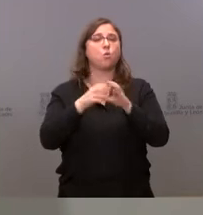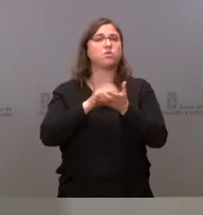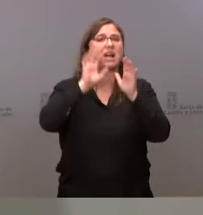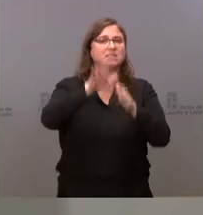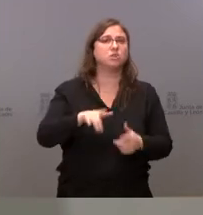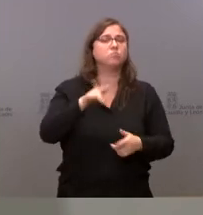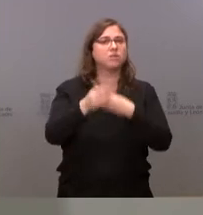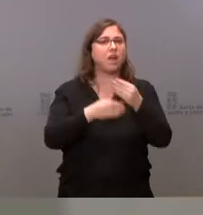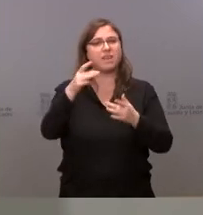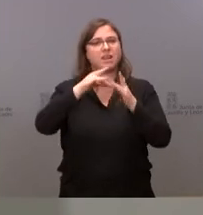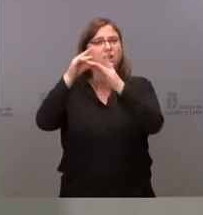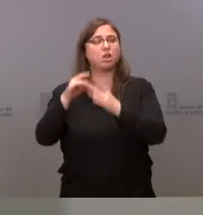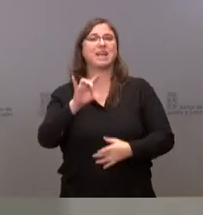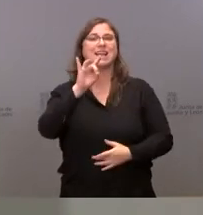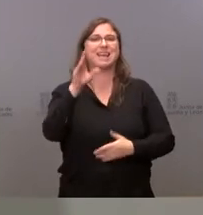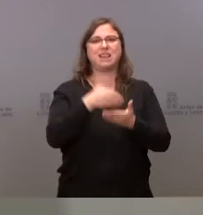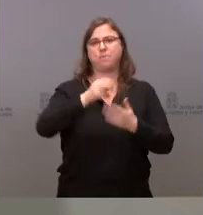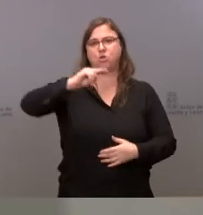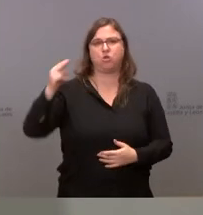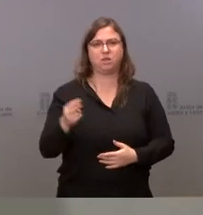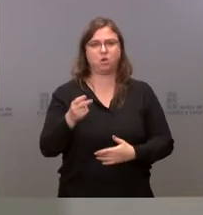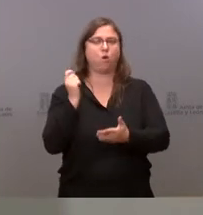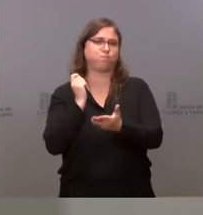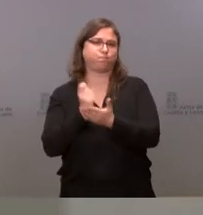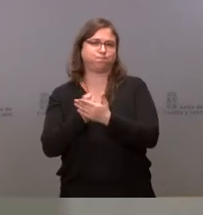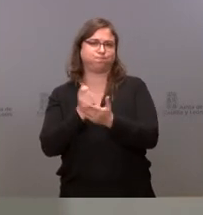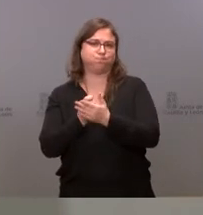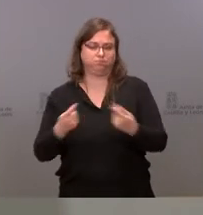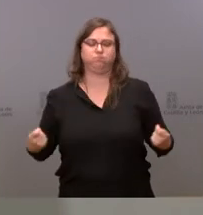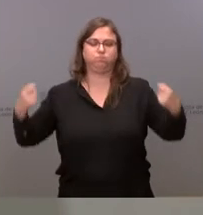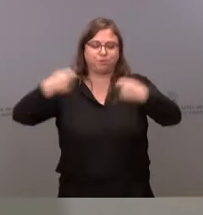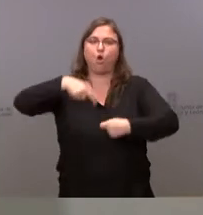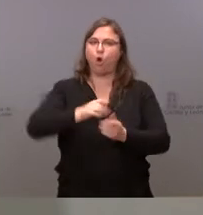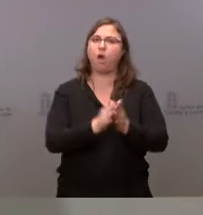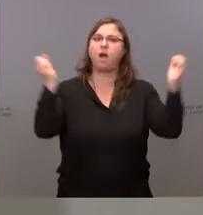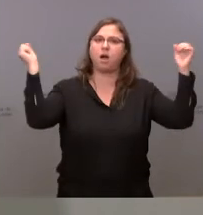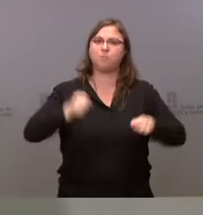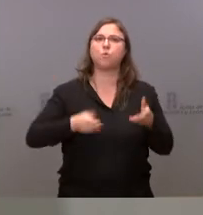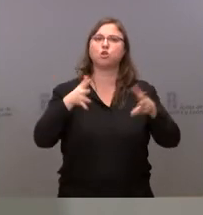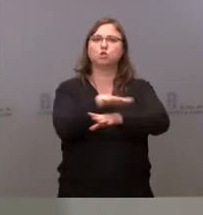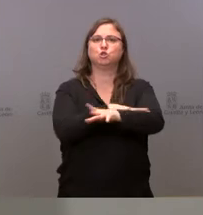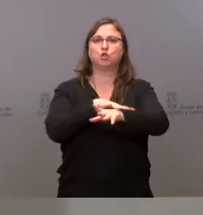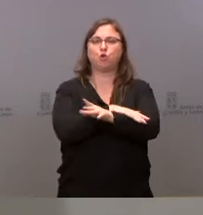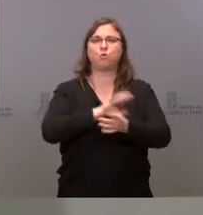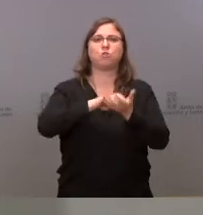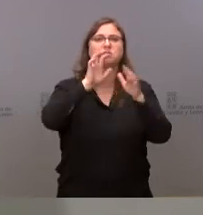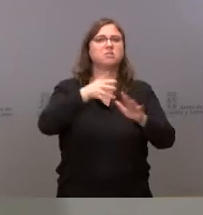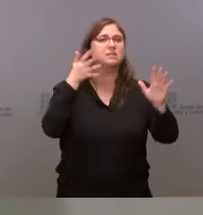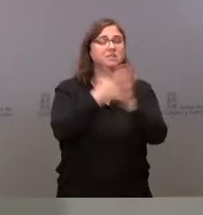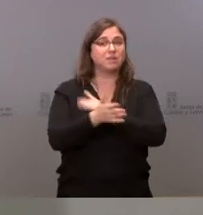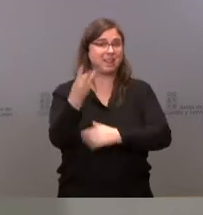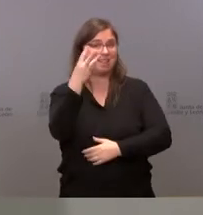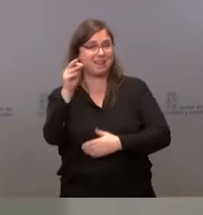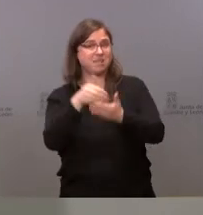León en el largo de este proyecto son los dos 15 millones de euros que, lógicamente, se aprueban hoy en el Consejo de Gobierno de Castilla y León. Por tanto, de los 30